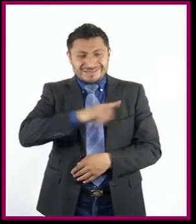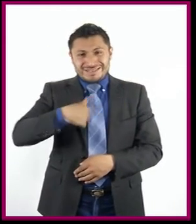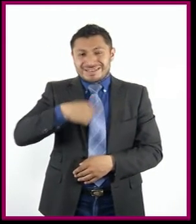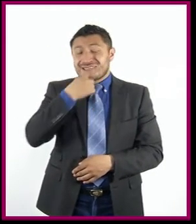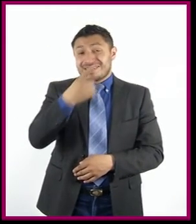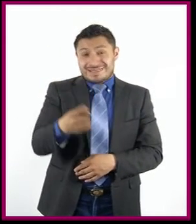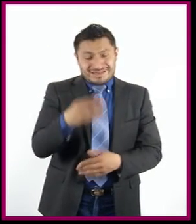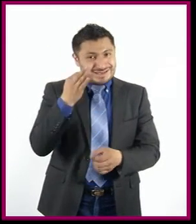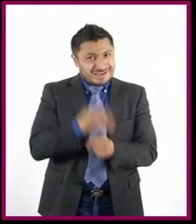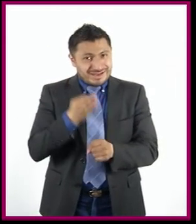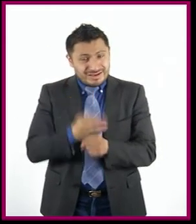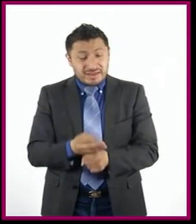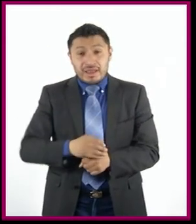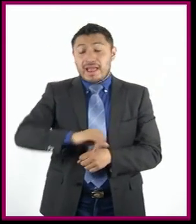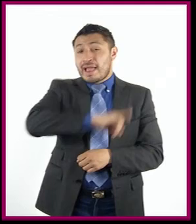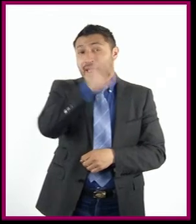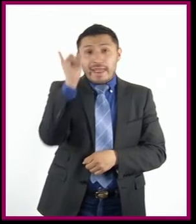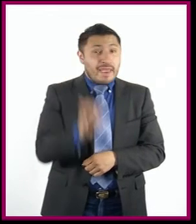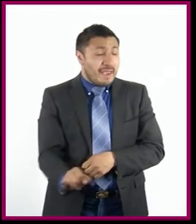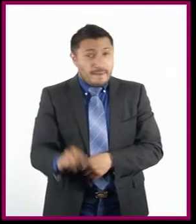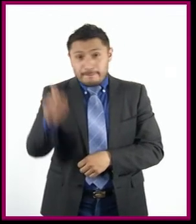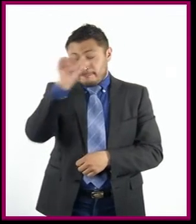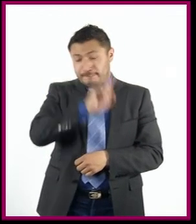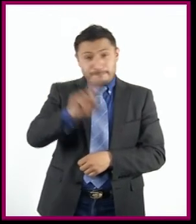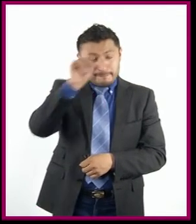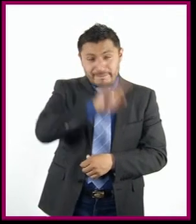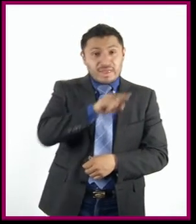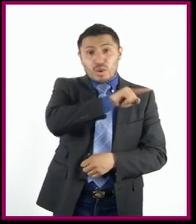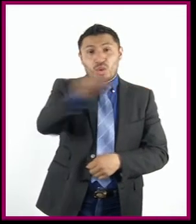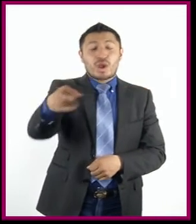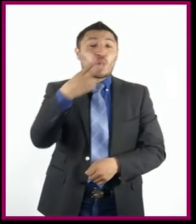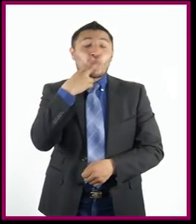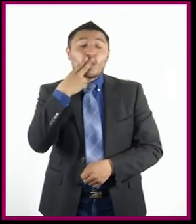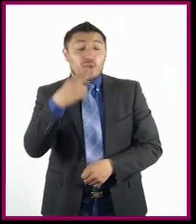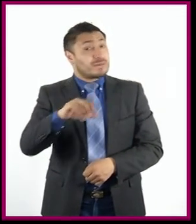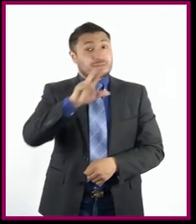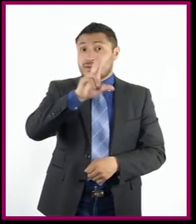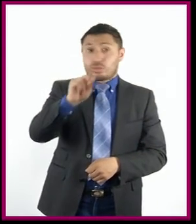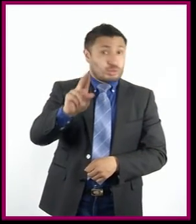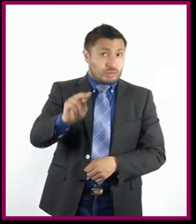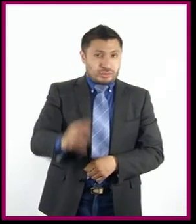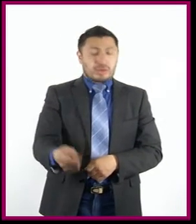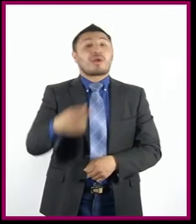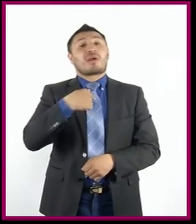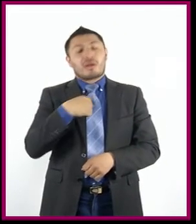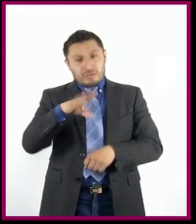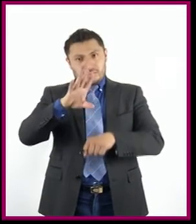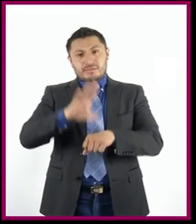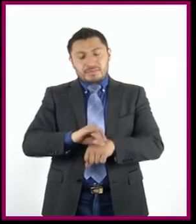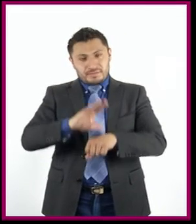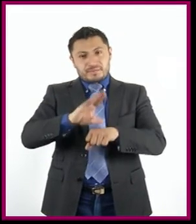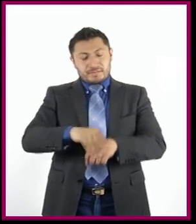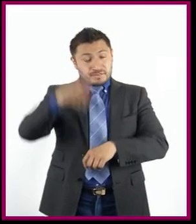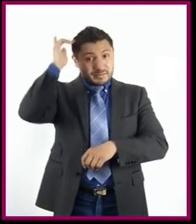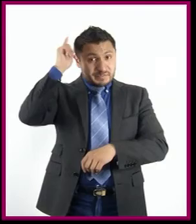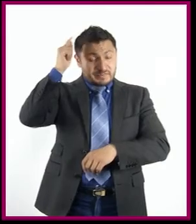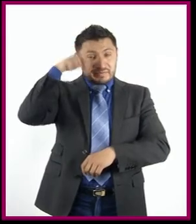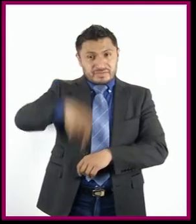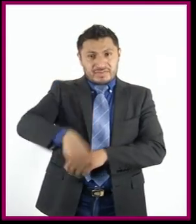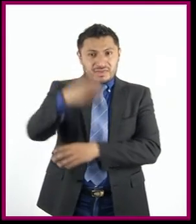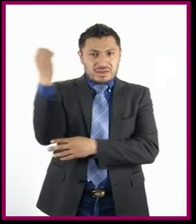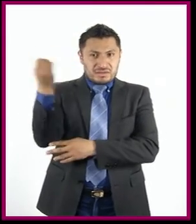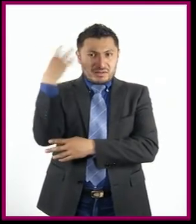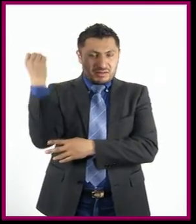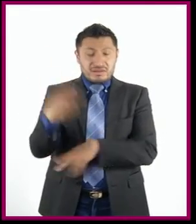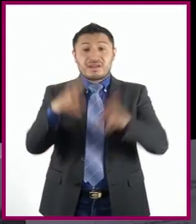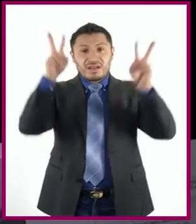en ningún caso les aconseco que fumen y hasta me permito esperar que esta conferencia que ha tenido